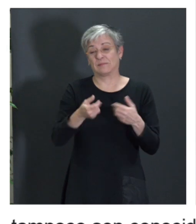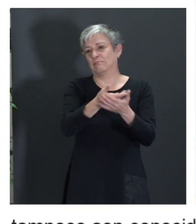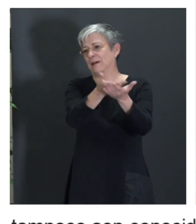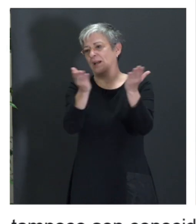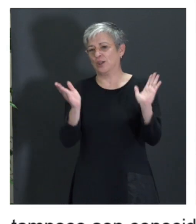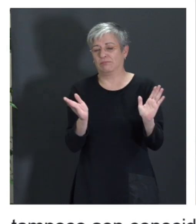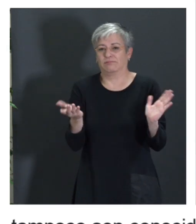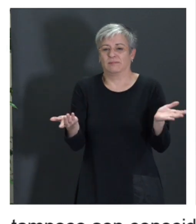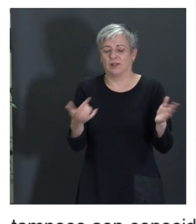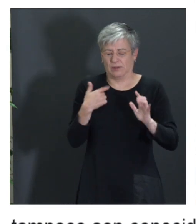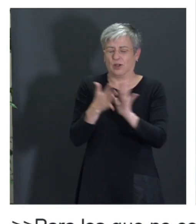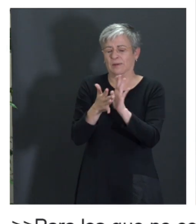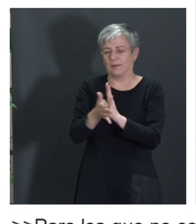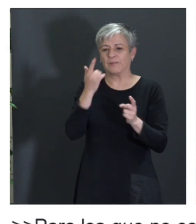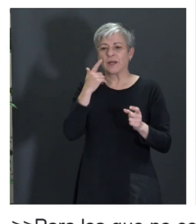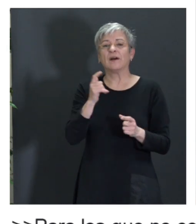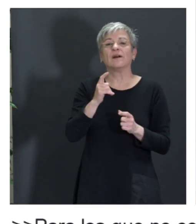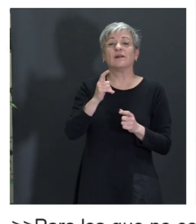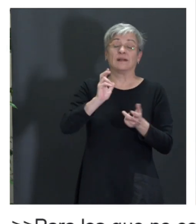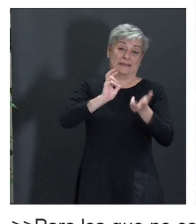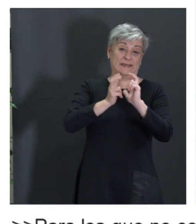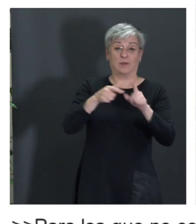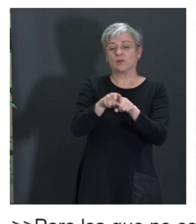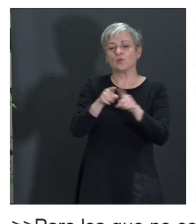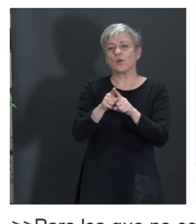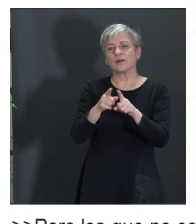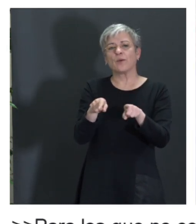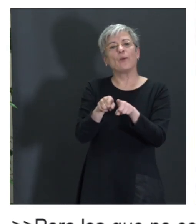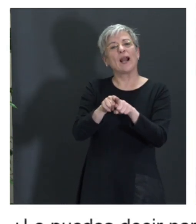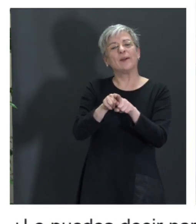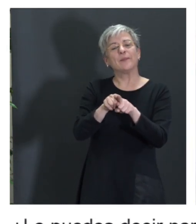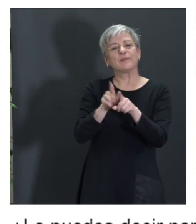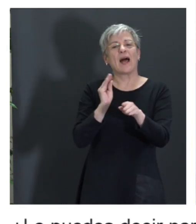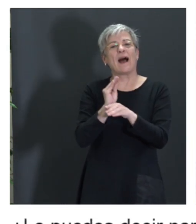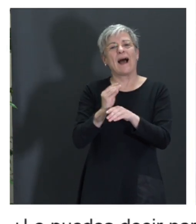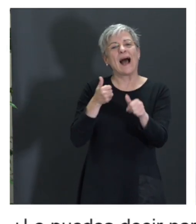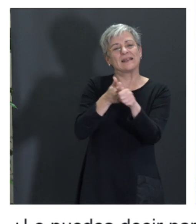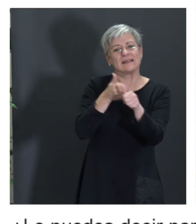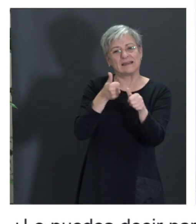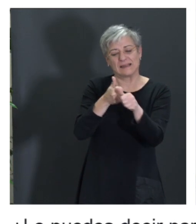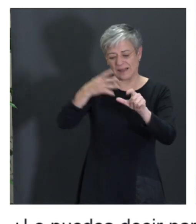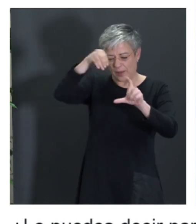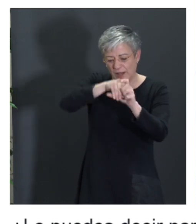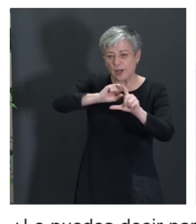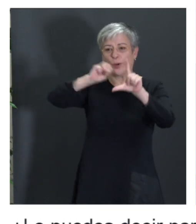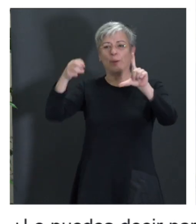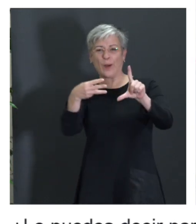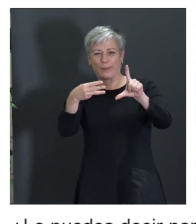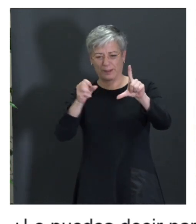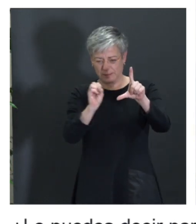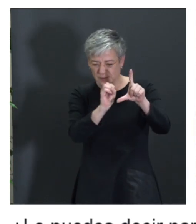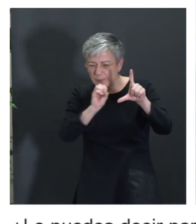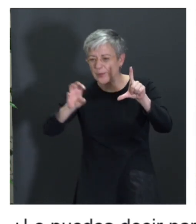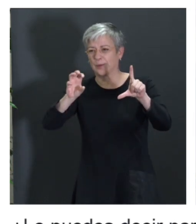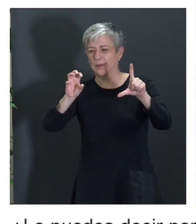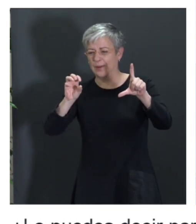resto de...? Sí, por supuesto, Rosa. A ver, un chatbot es cualquier asistente de esos virtuales que están en las páginas web, que de repente te aparece, o en